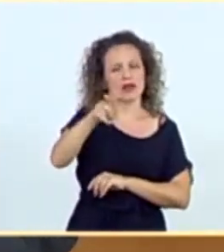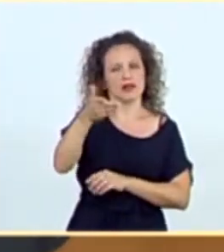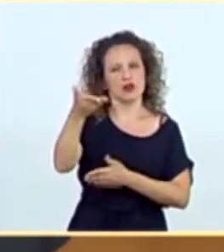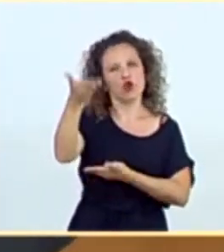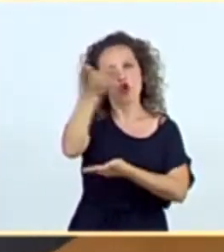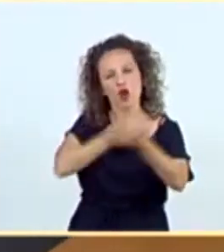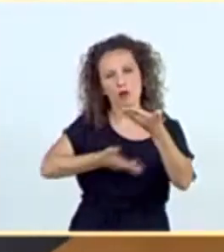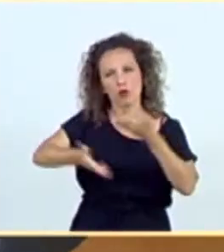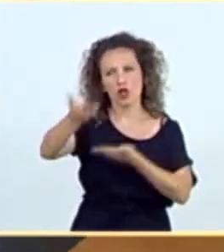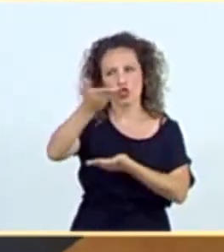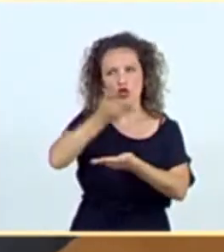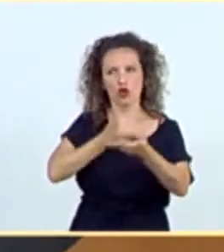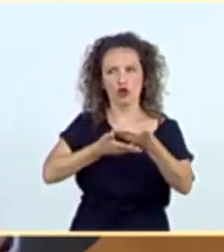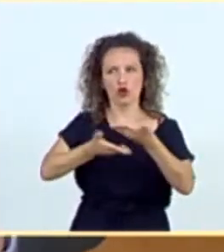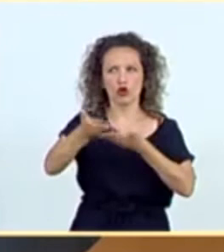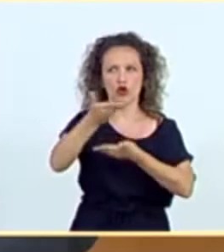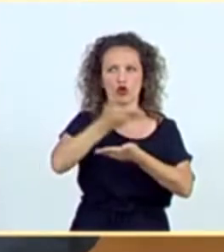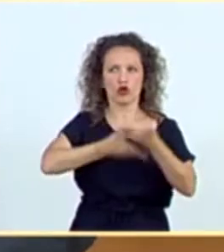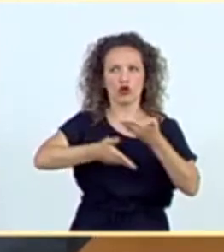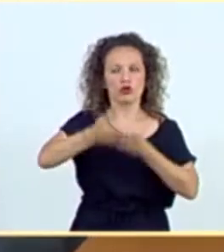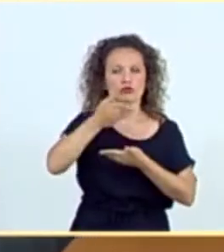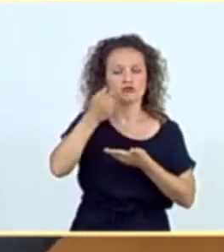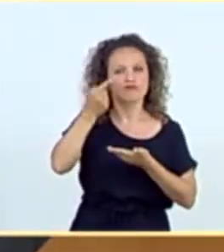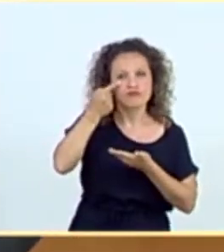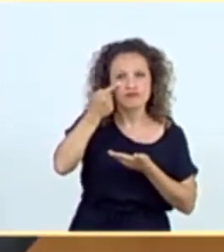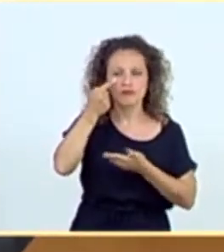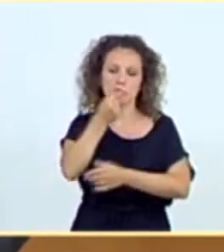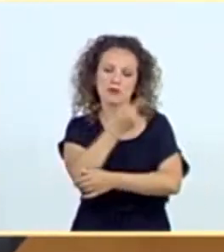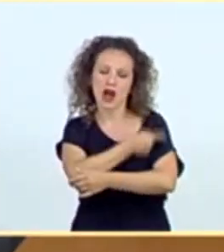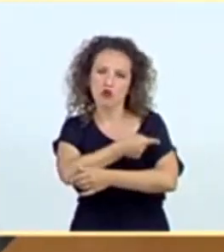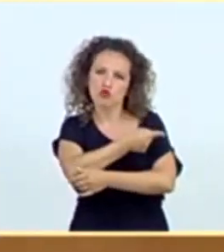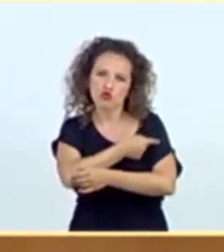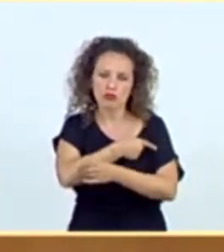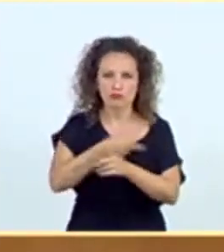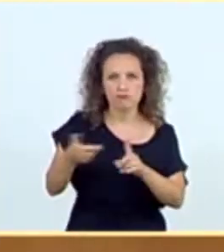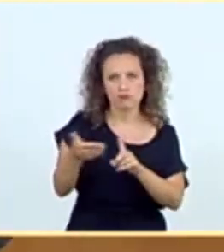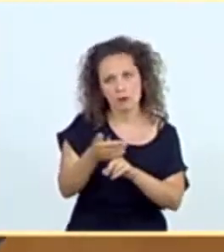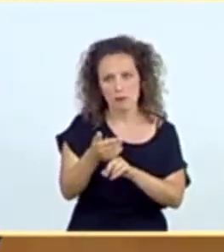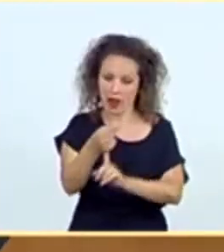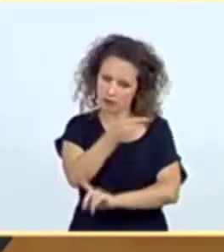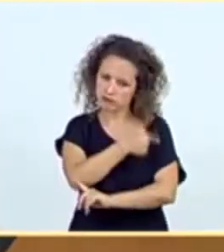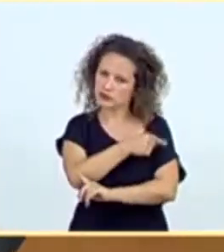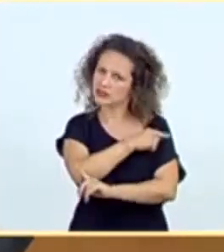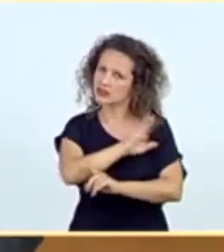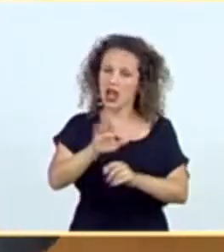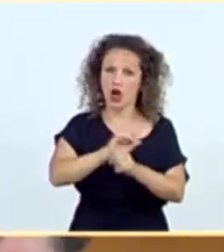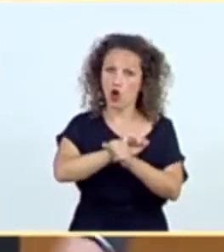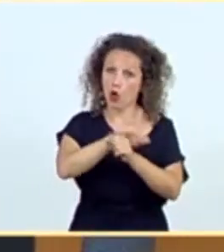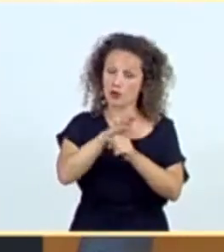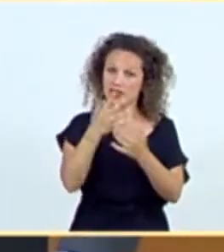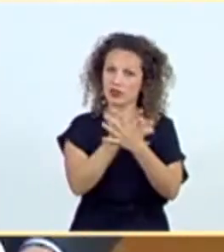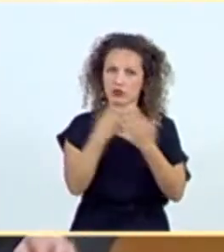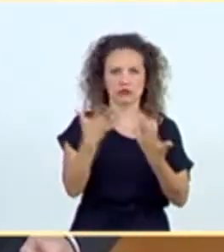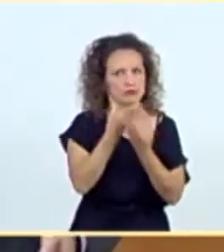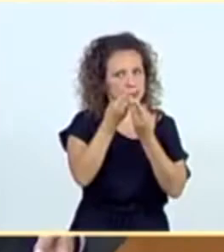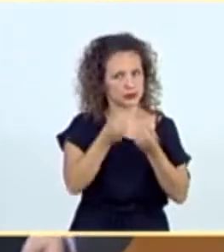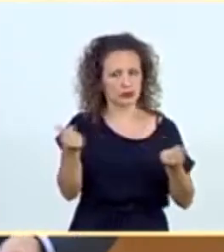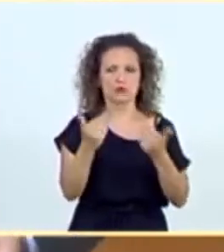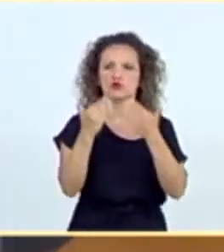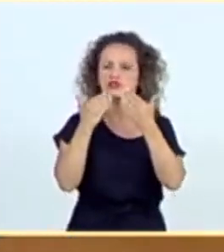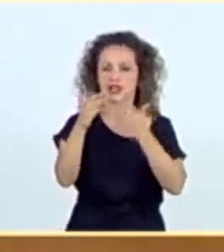descubrimiento y la fabricación de una vacuna que nos permita definitivamente acabar con el COVID-19. Muchas gracias, señoría.